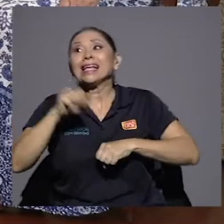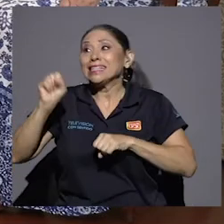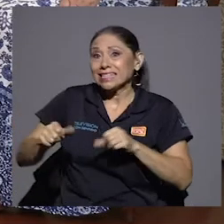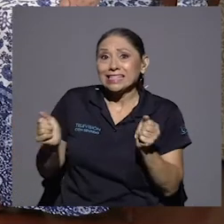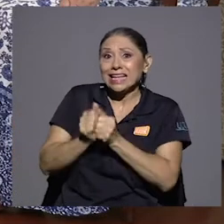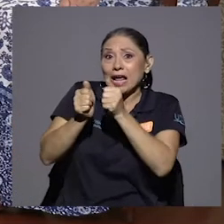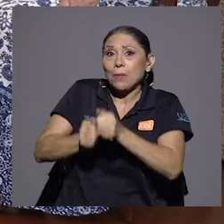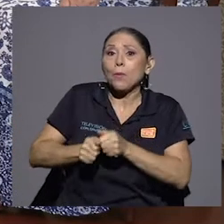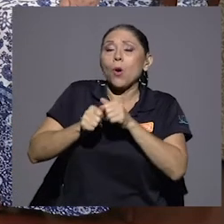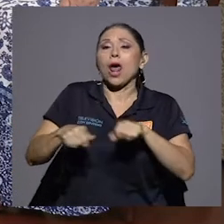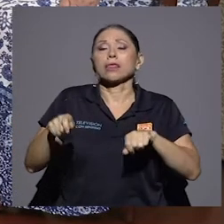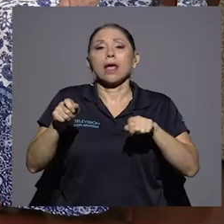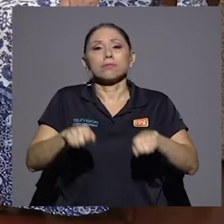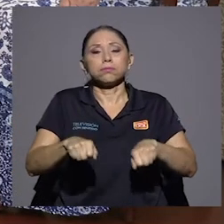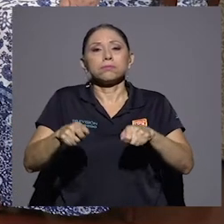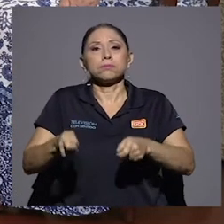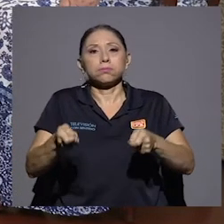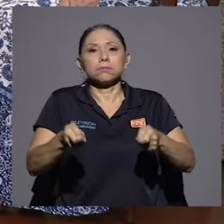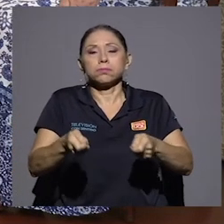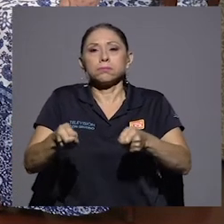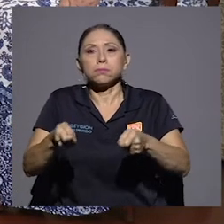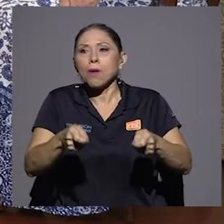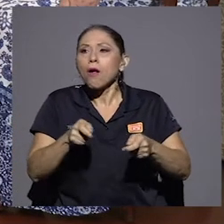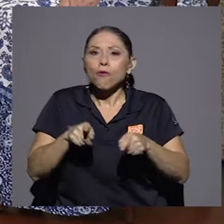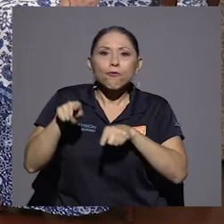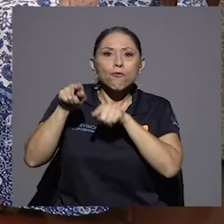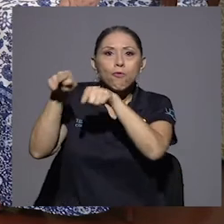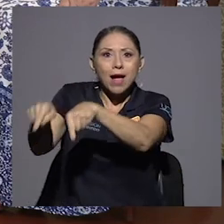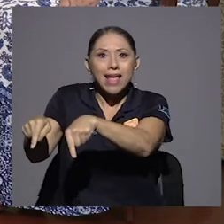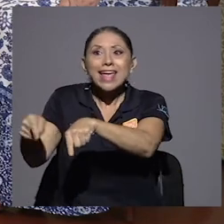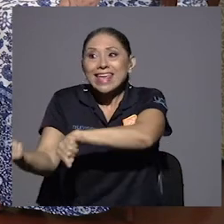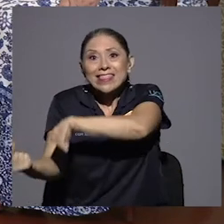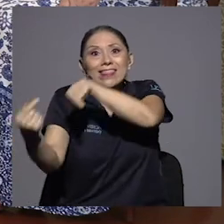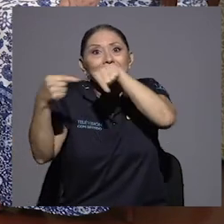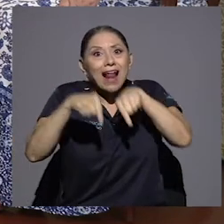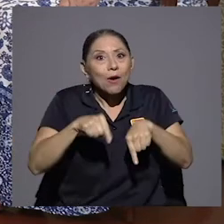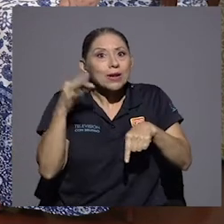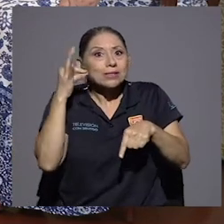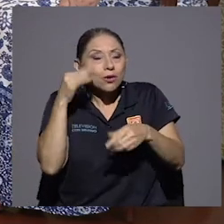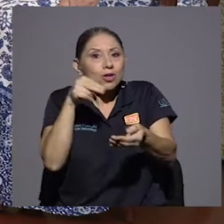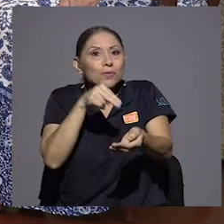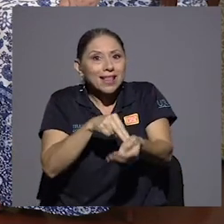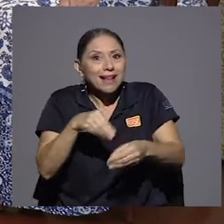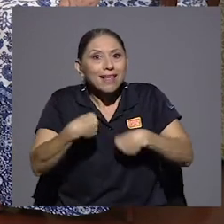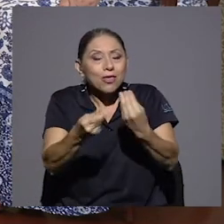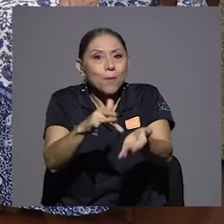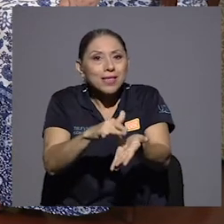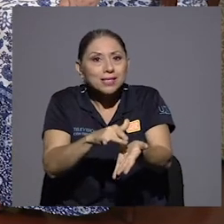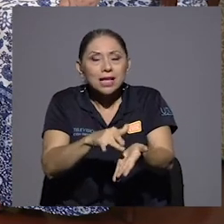al hospital y le dio medicinas. Un perfecto ejemplo de quien se convirtió en el gran reformador.